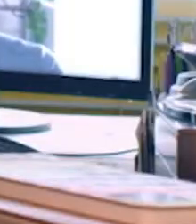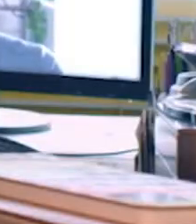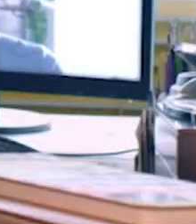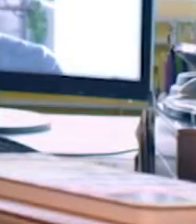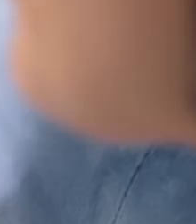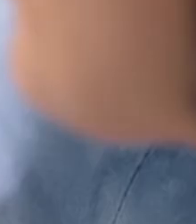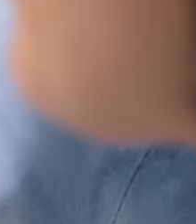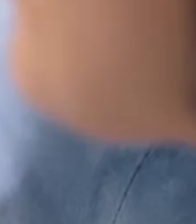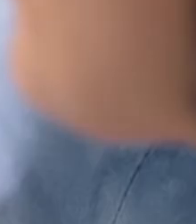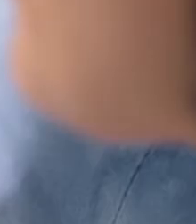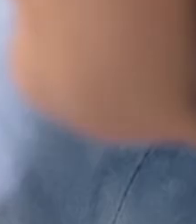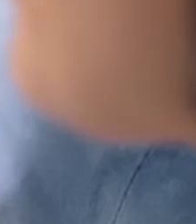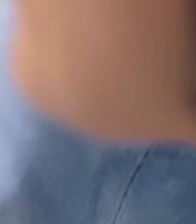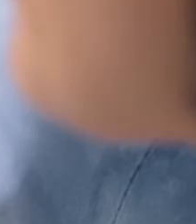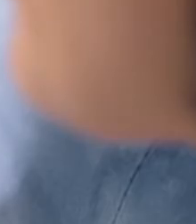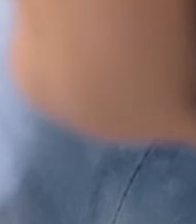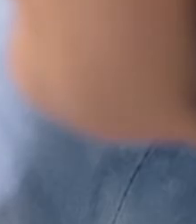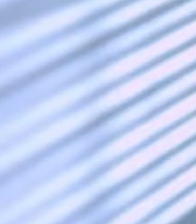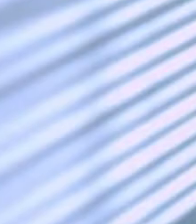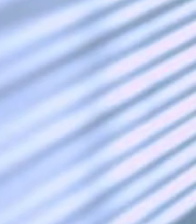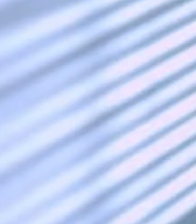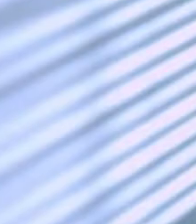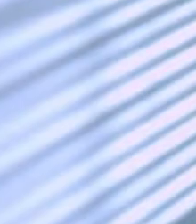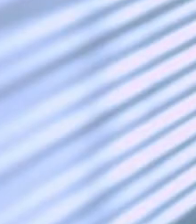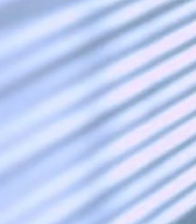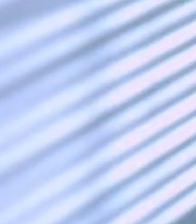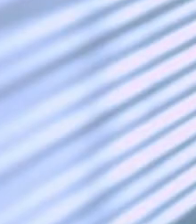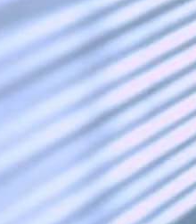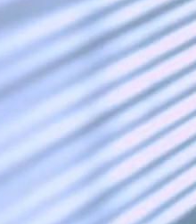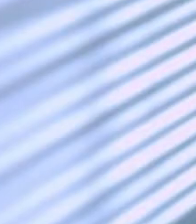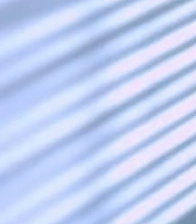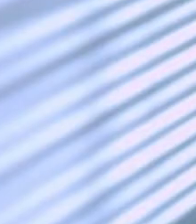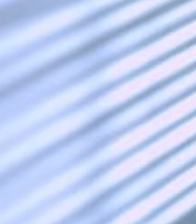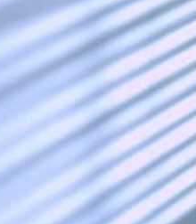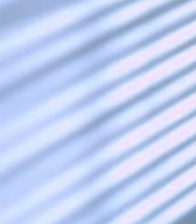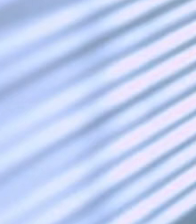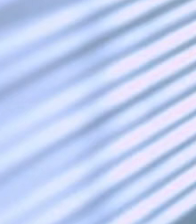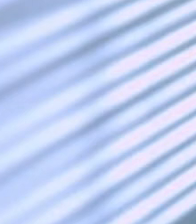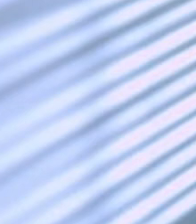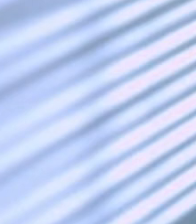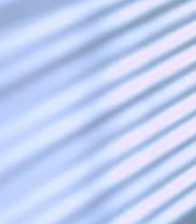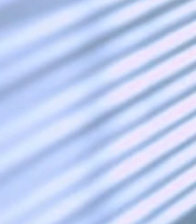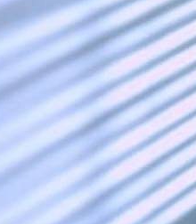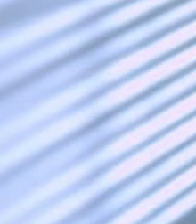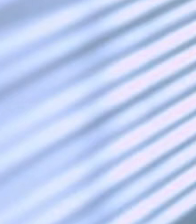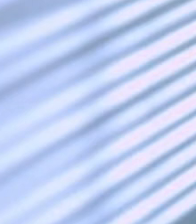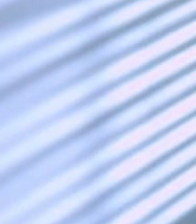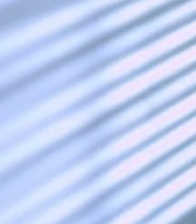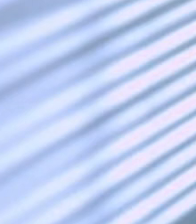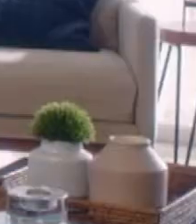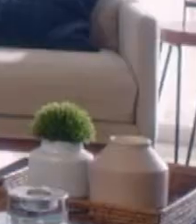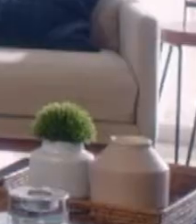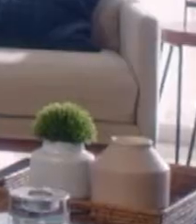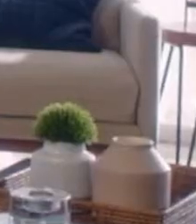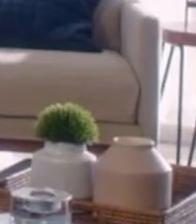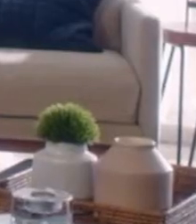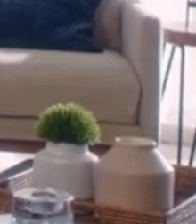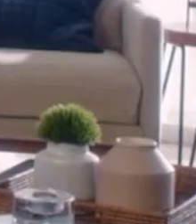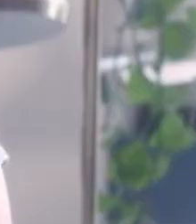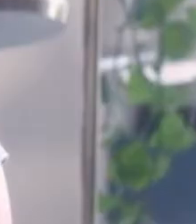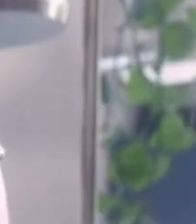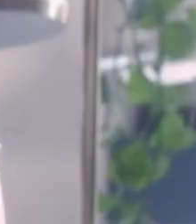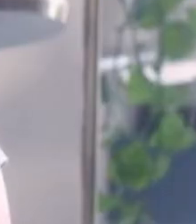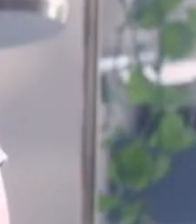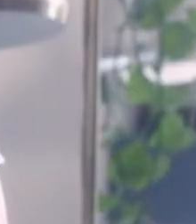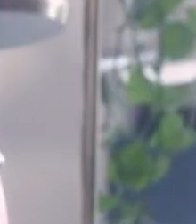Estás muy pensativo Sí, pensando en mis deudas El 10 tengo que pagar el carro El 15 la casa Y la tarjeta Pero hacerlo más